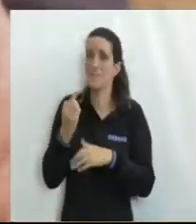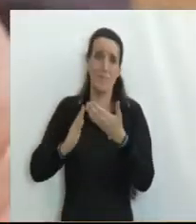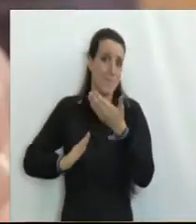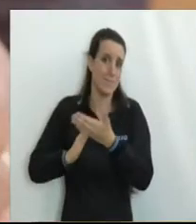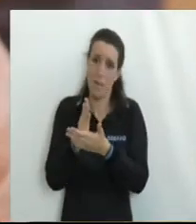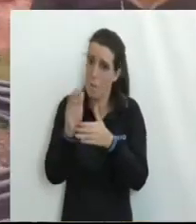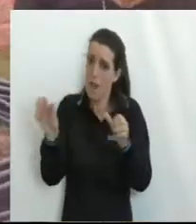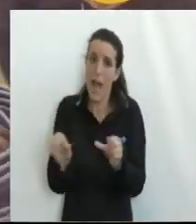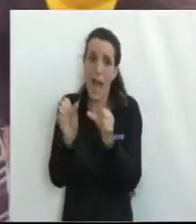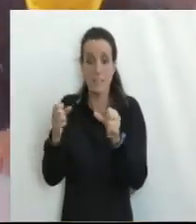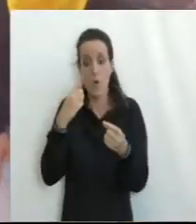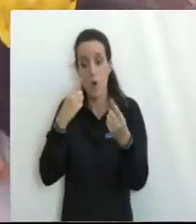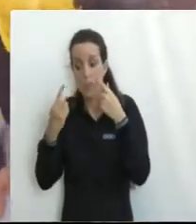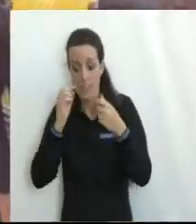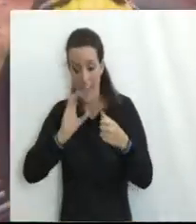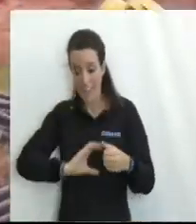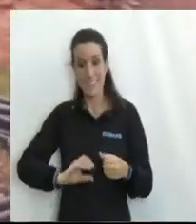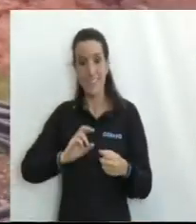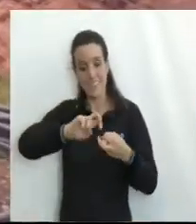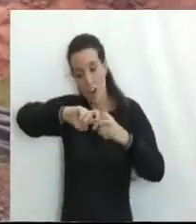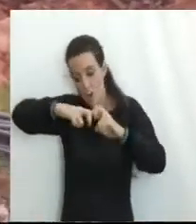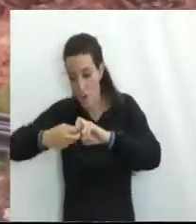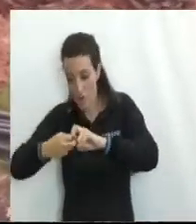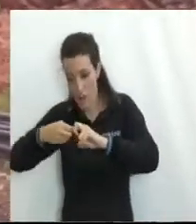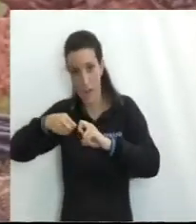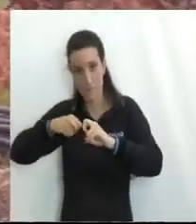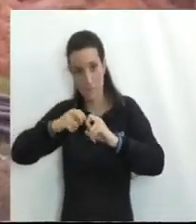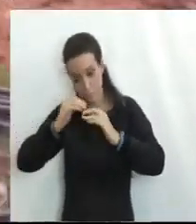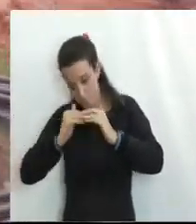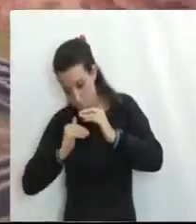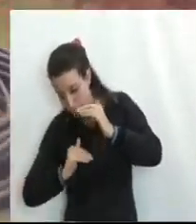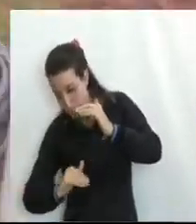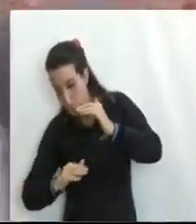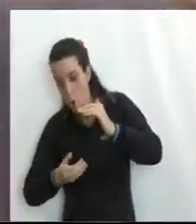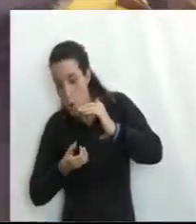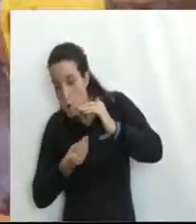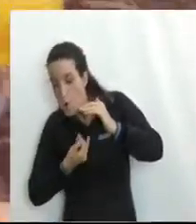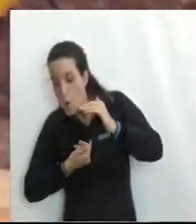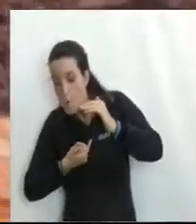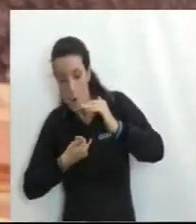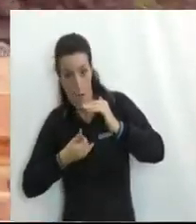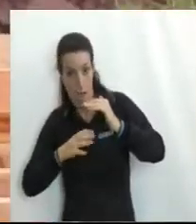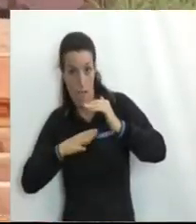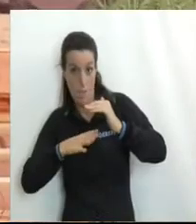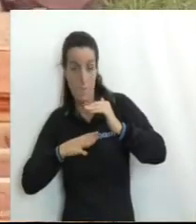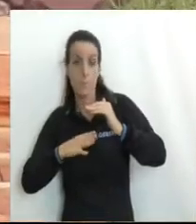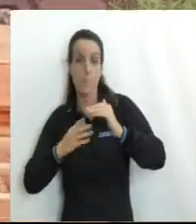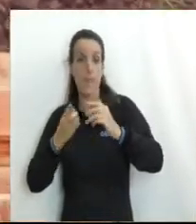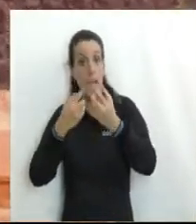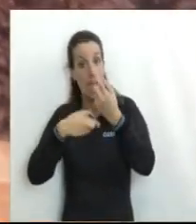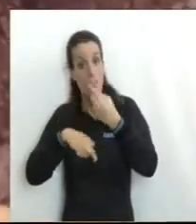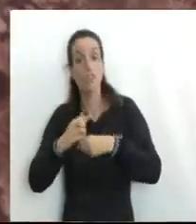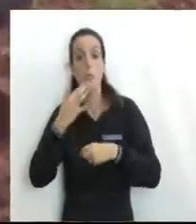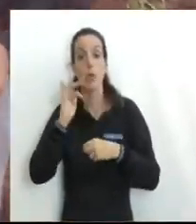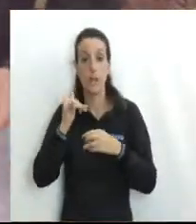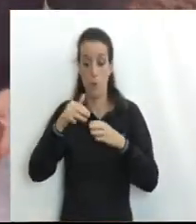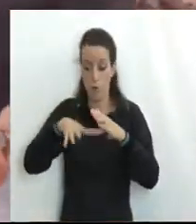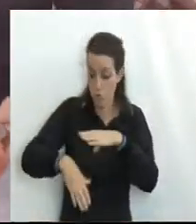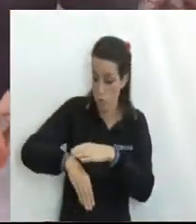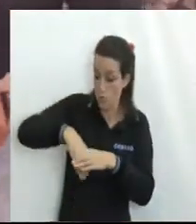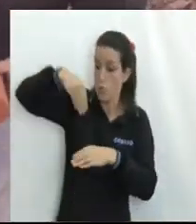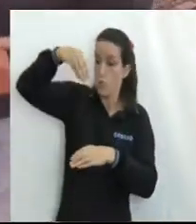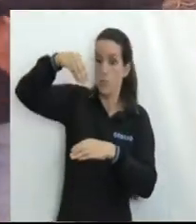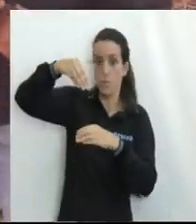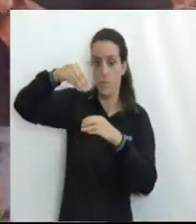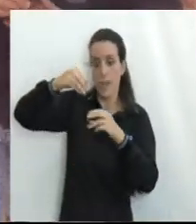método directo Por excelencia Nos va a permitir Conocer las características De las rocas en subsuelo Por ejemplo Para el caso De las rocas reservorio